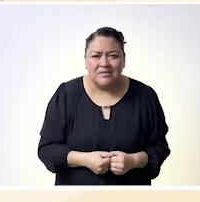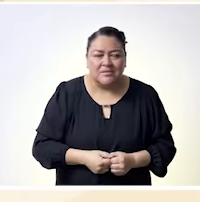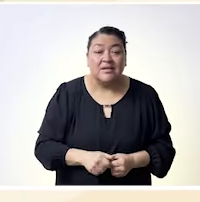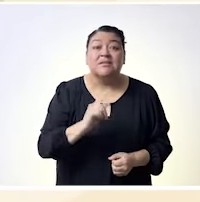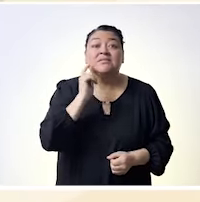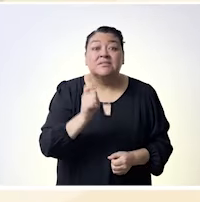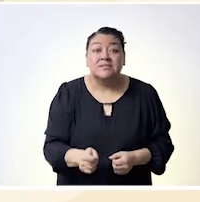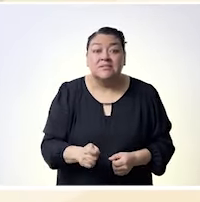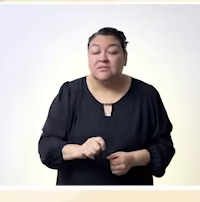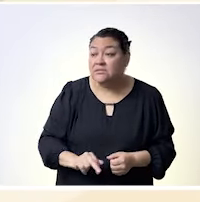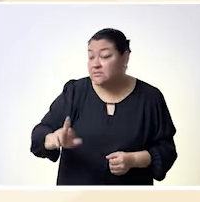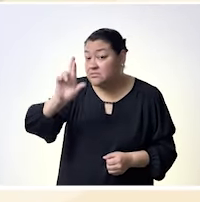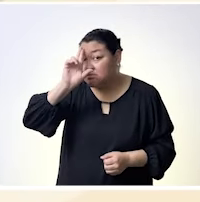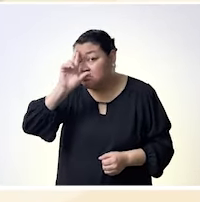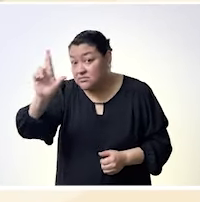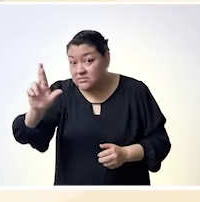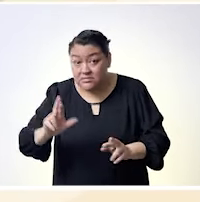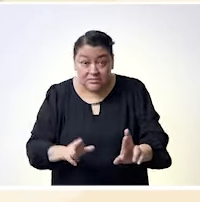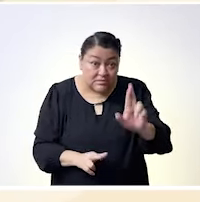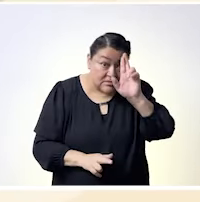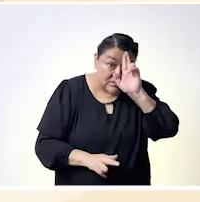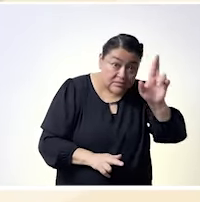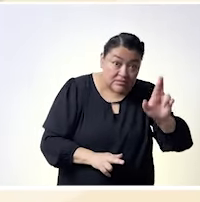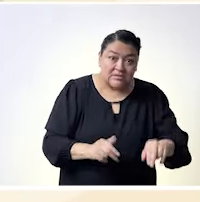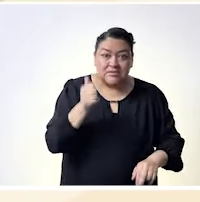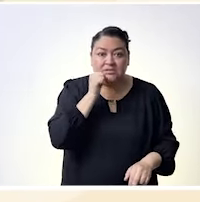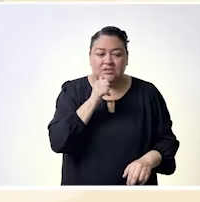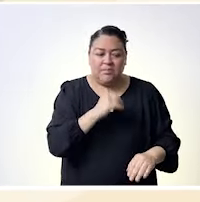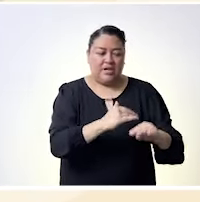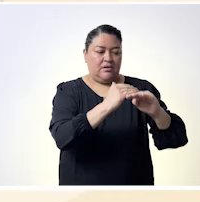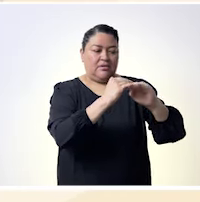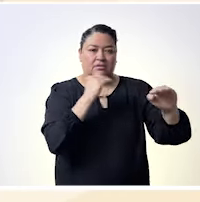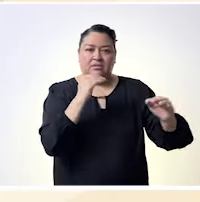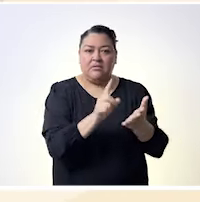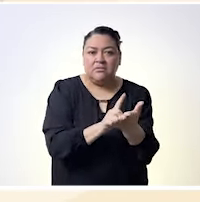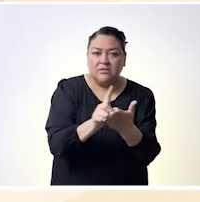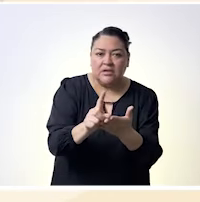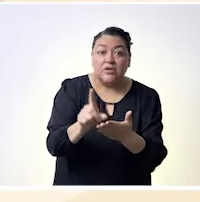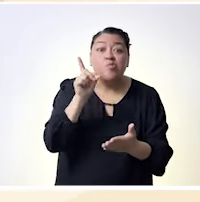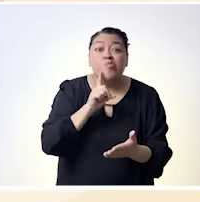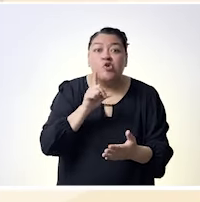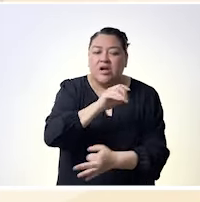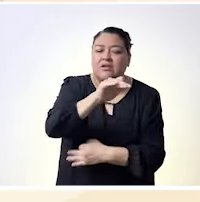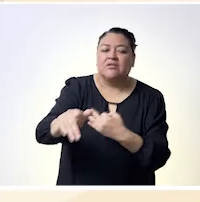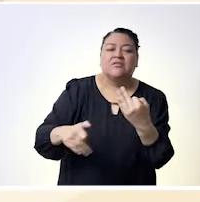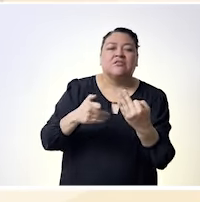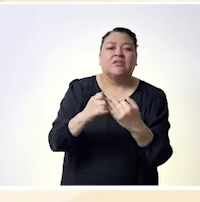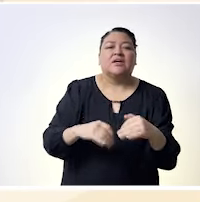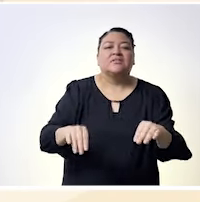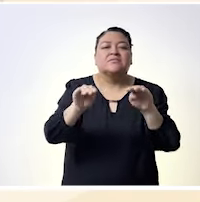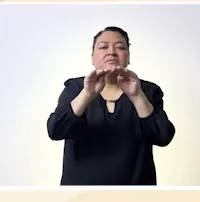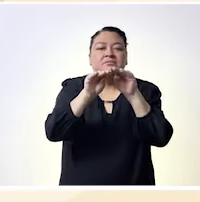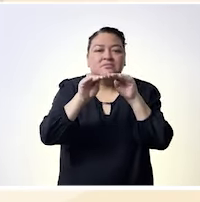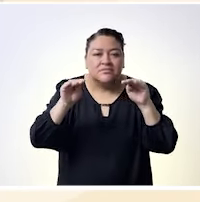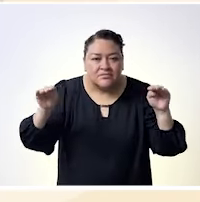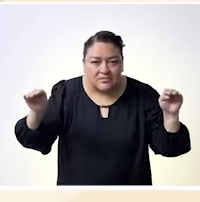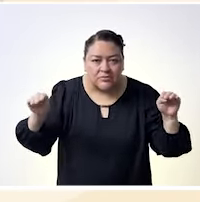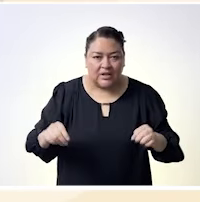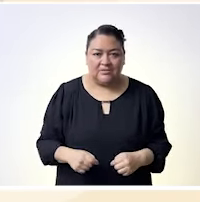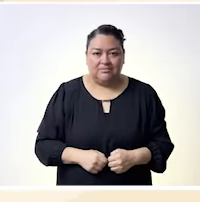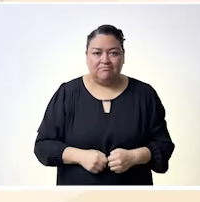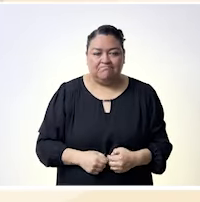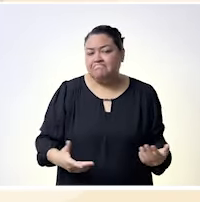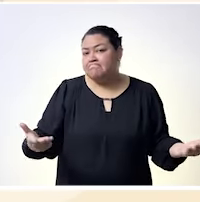dijiste desde el inicio porque somos personas por el simple hecho de ser personas y lo digo así con esa sencillez